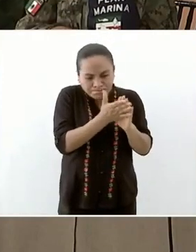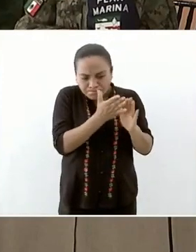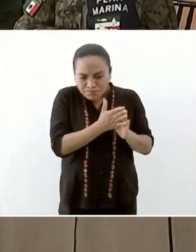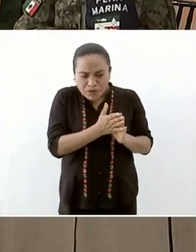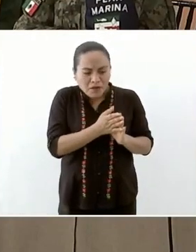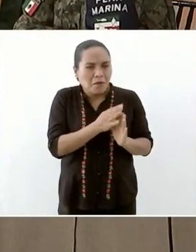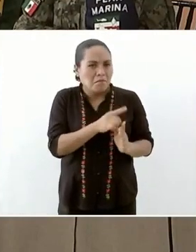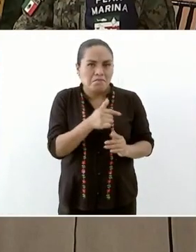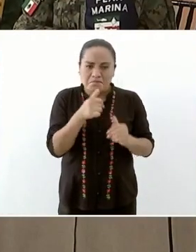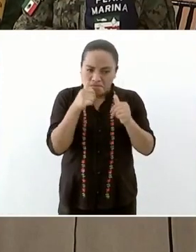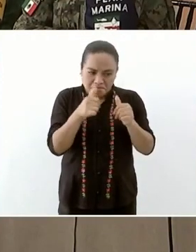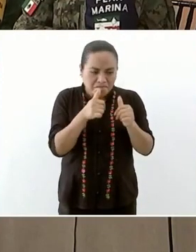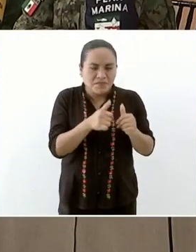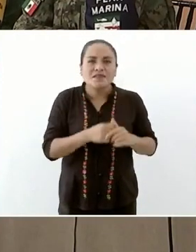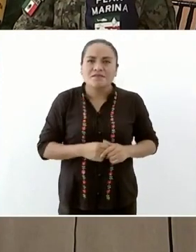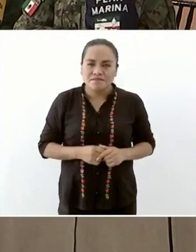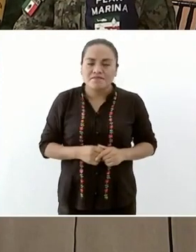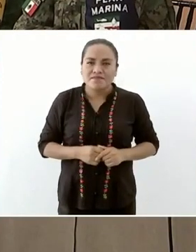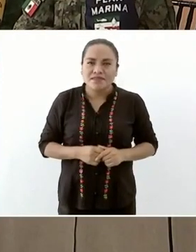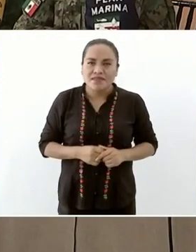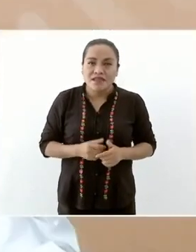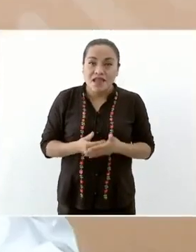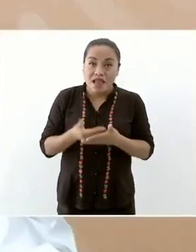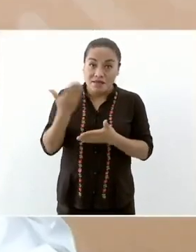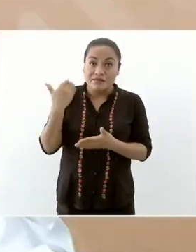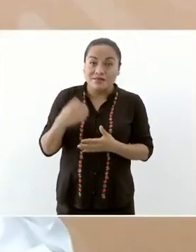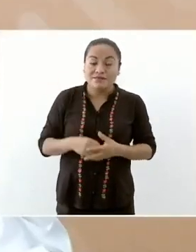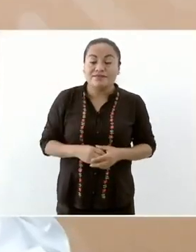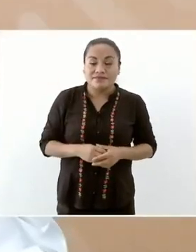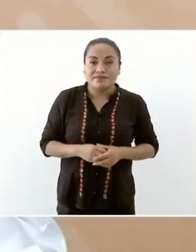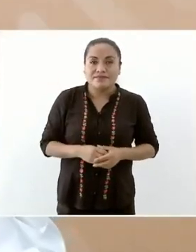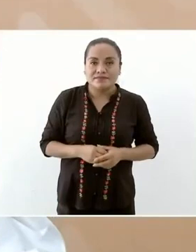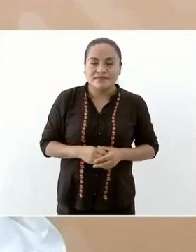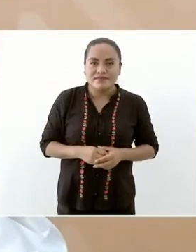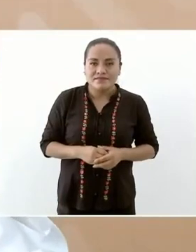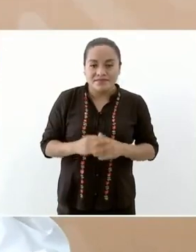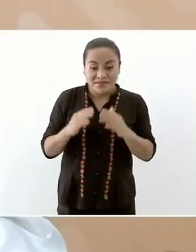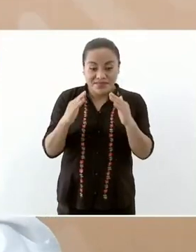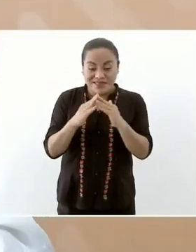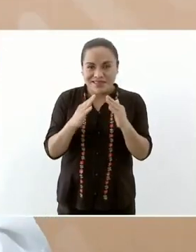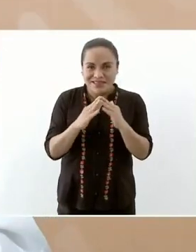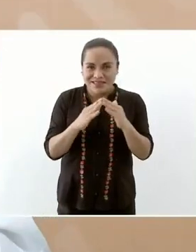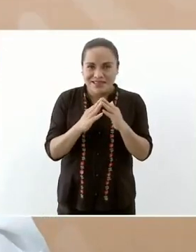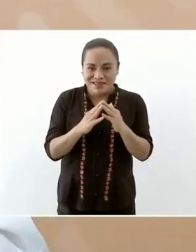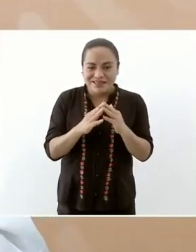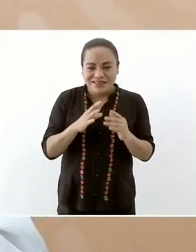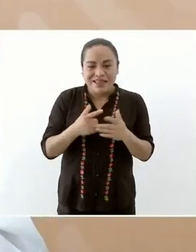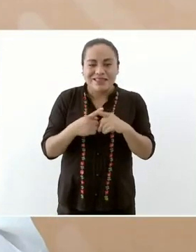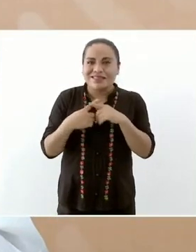hablo más cuando se trataba de casas de jaguacte